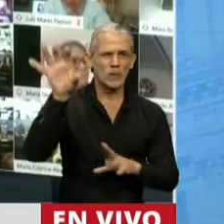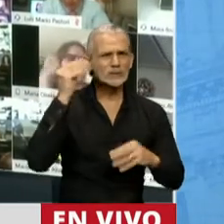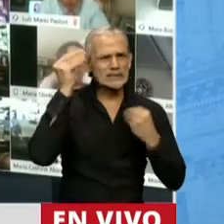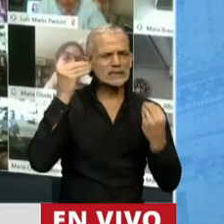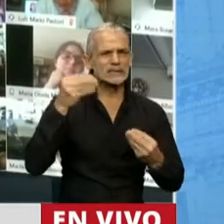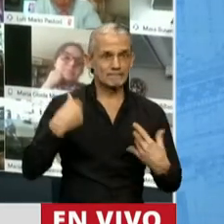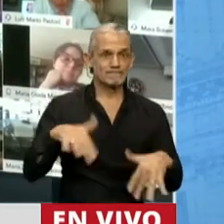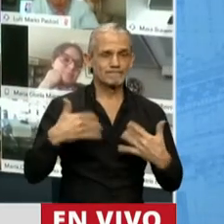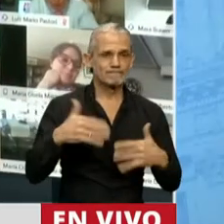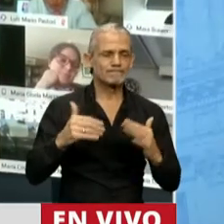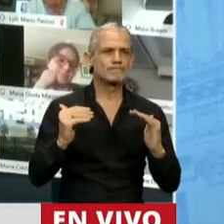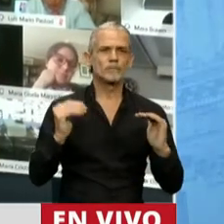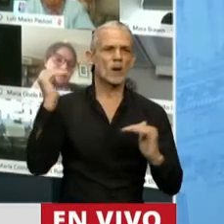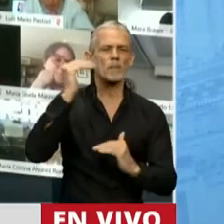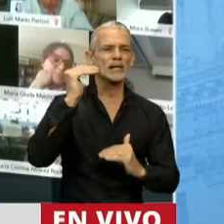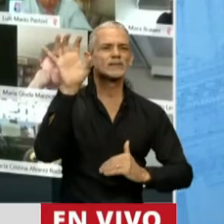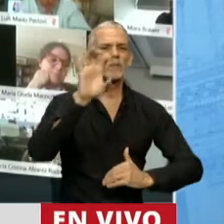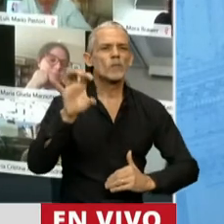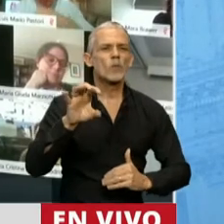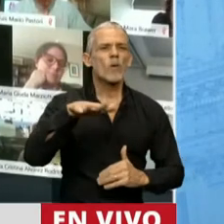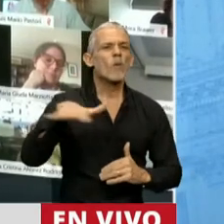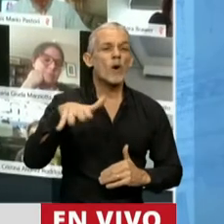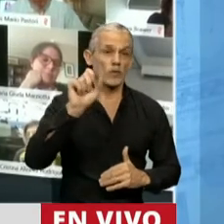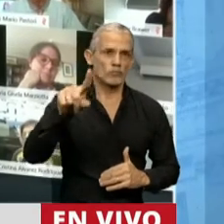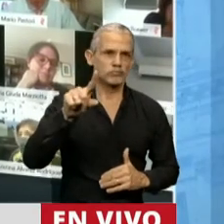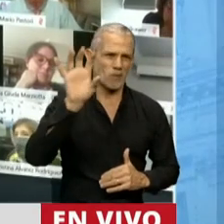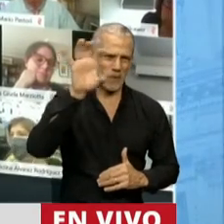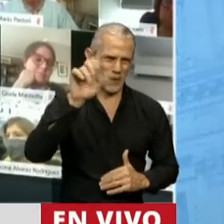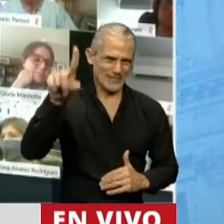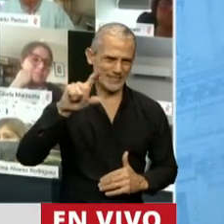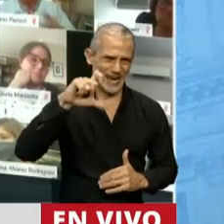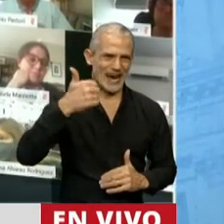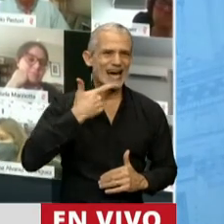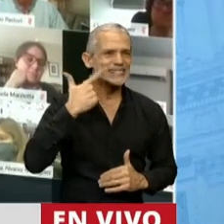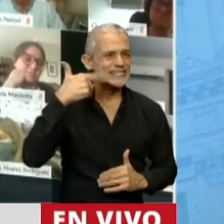y en particularmente al pueblo de la provincia que él representa.